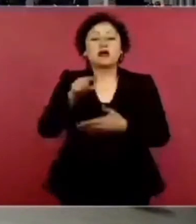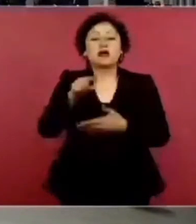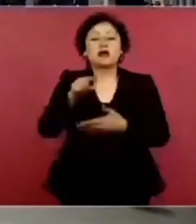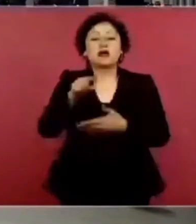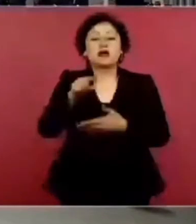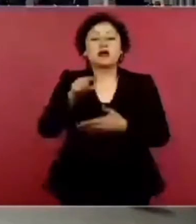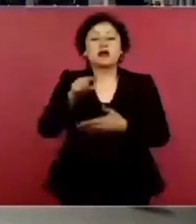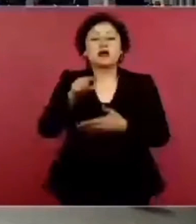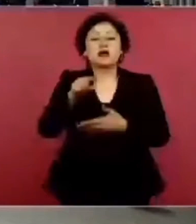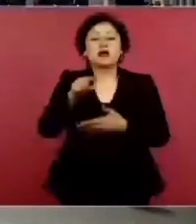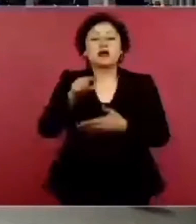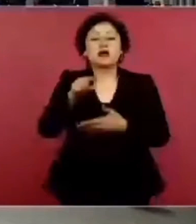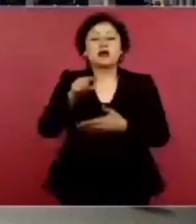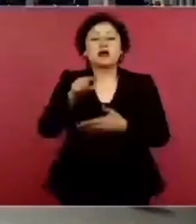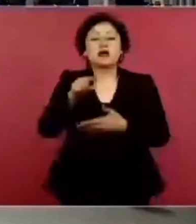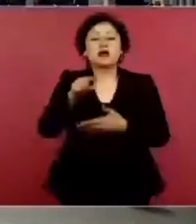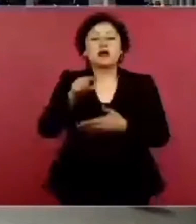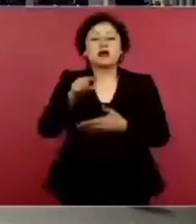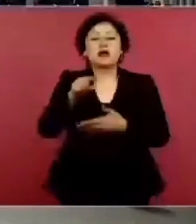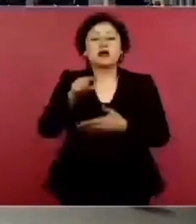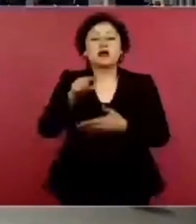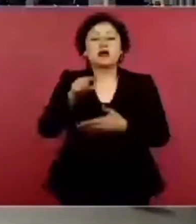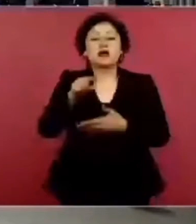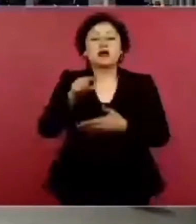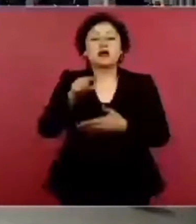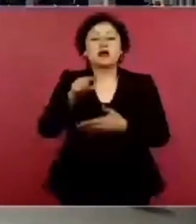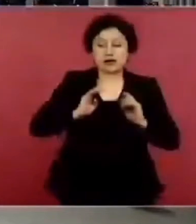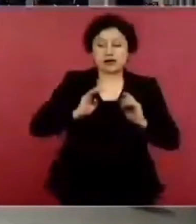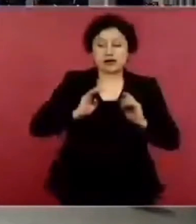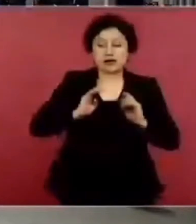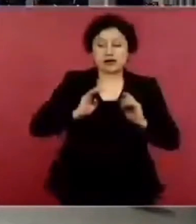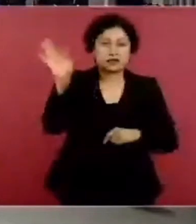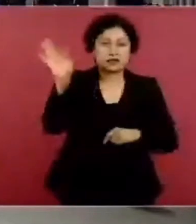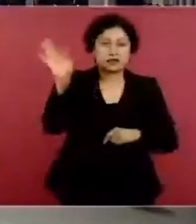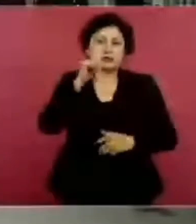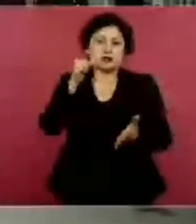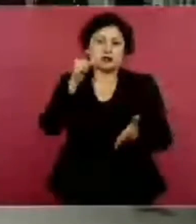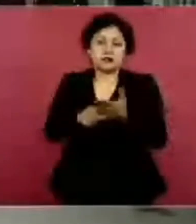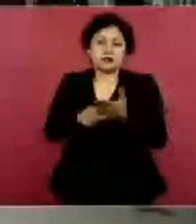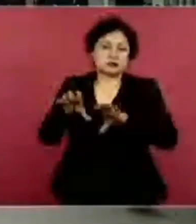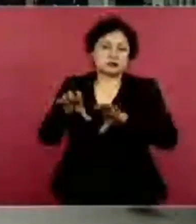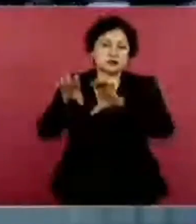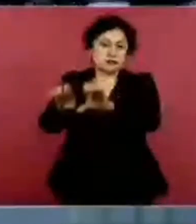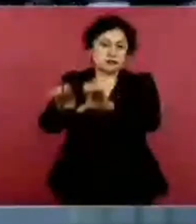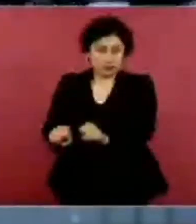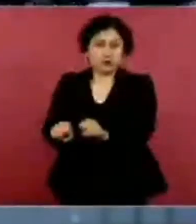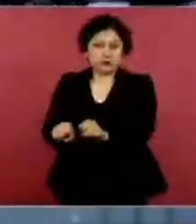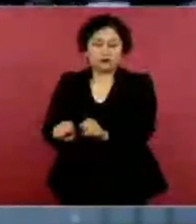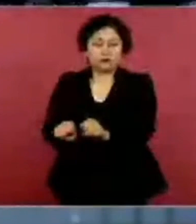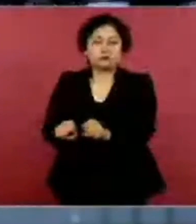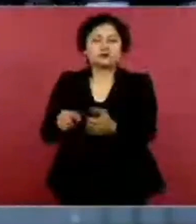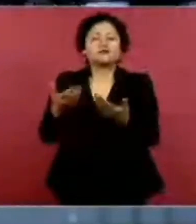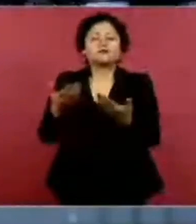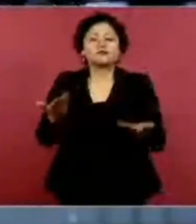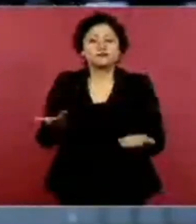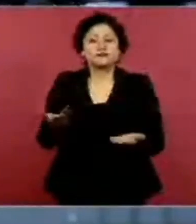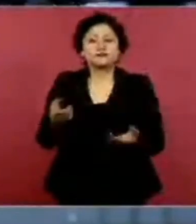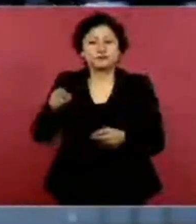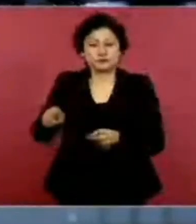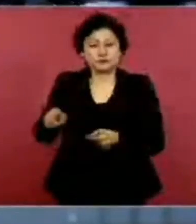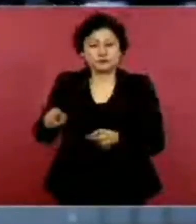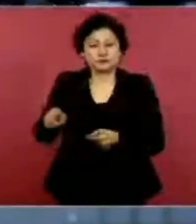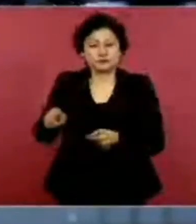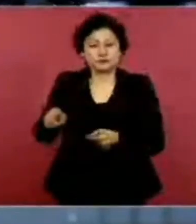los 16 militares que podrían estar enfrentándose a las órdenes de aprehensión, que estaban relacionadas también con lo que ya había advertido Omar